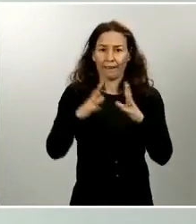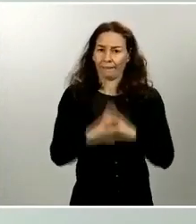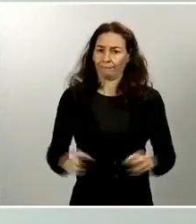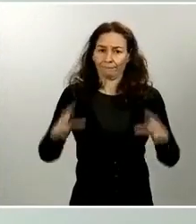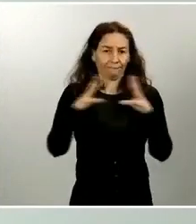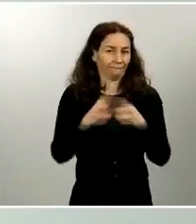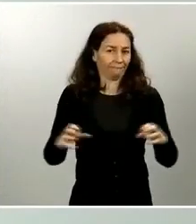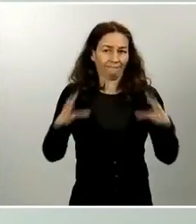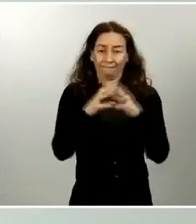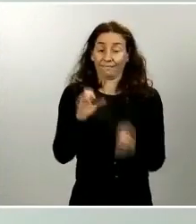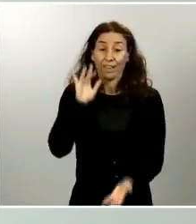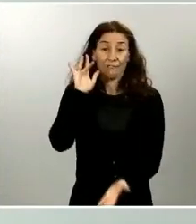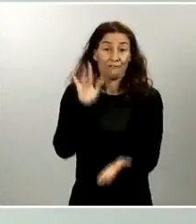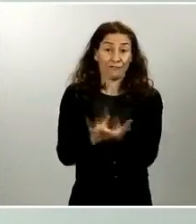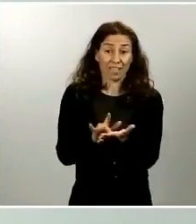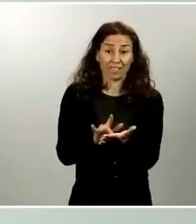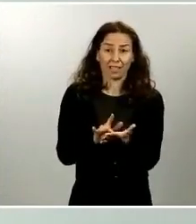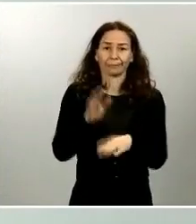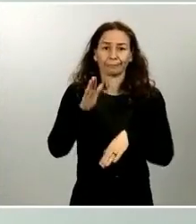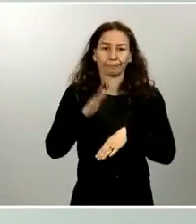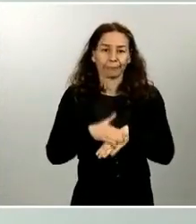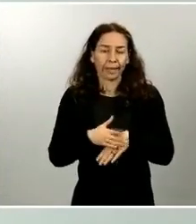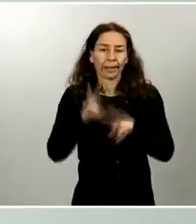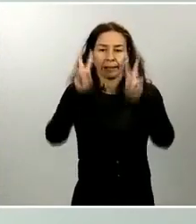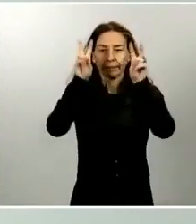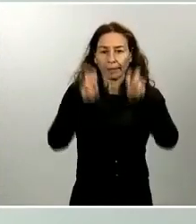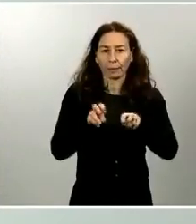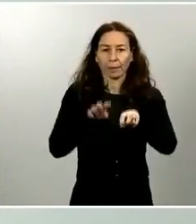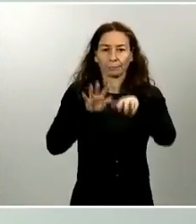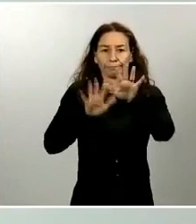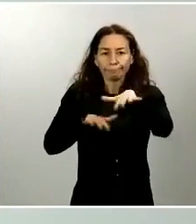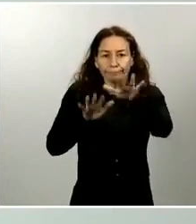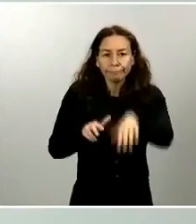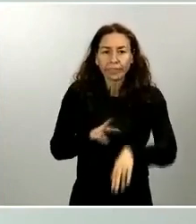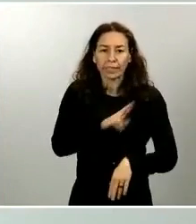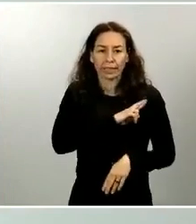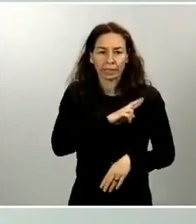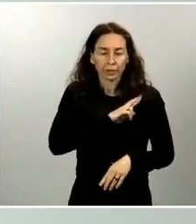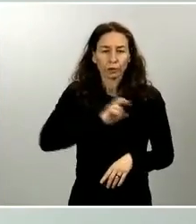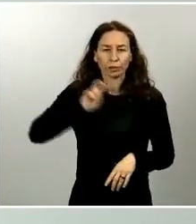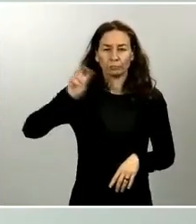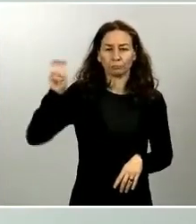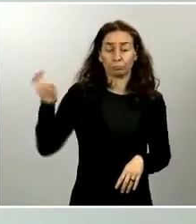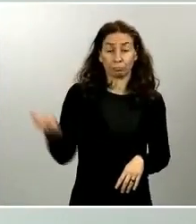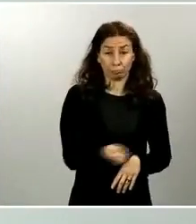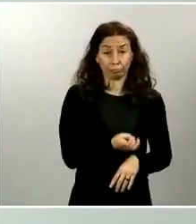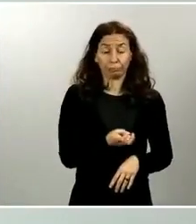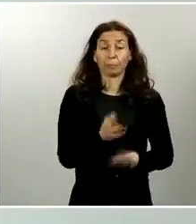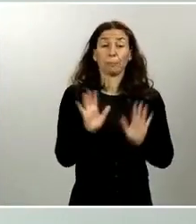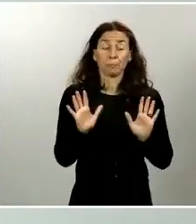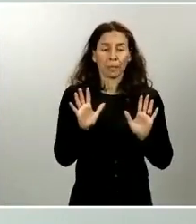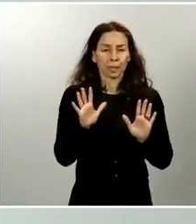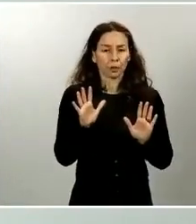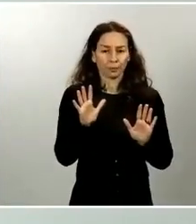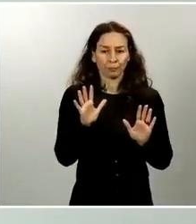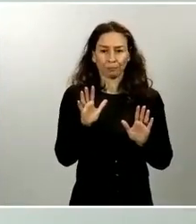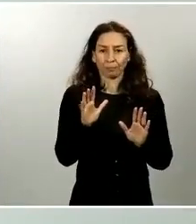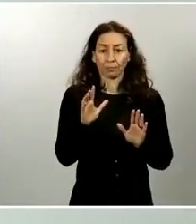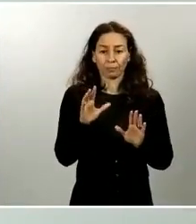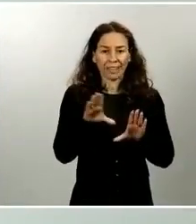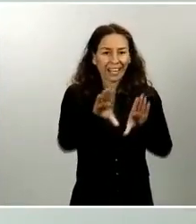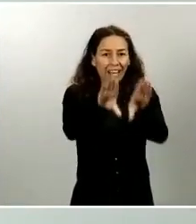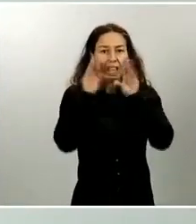para vivir las celebraciones religiosas. Pero también hay que entender que estamos en una situación excepcional